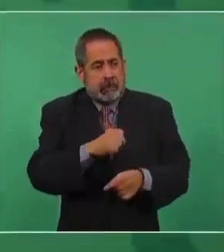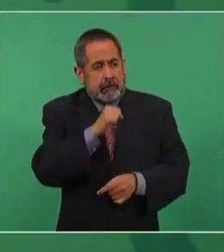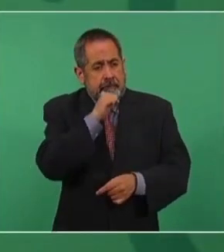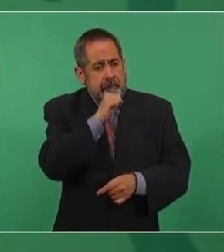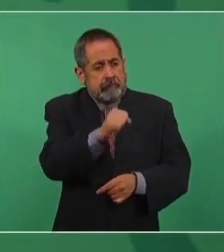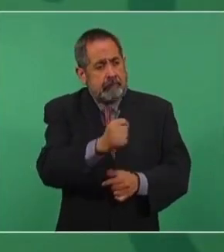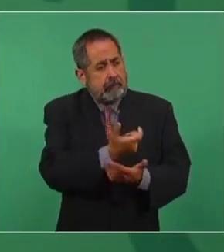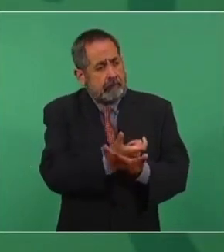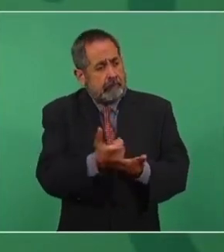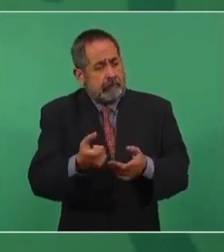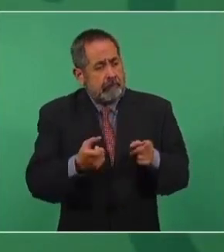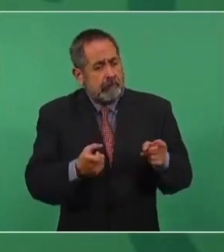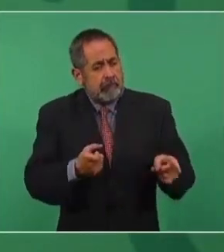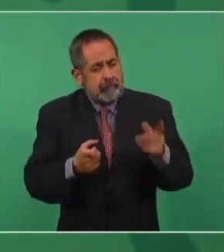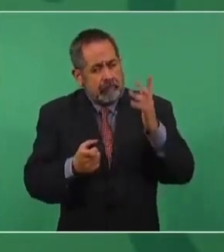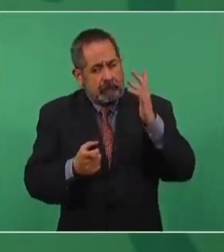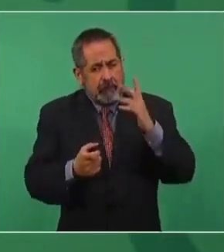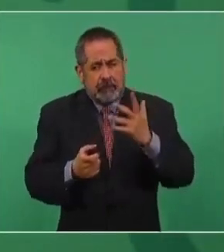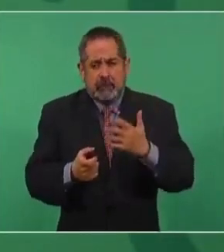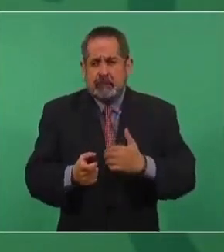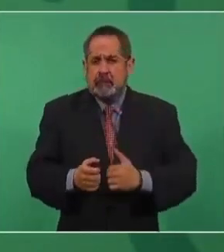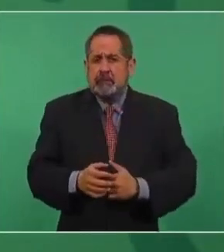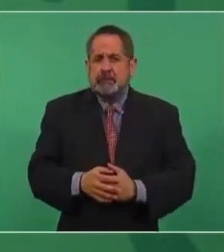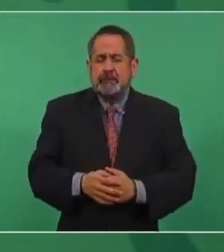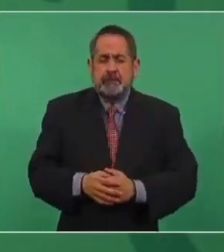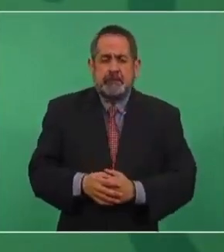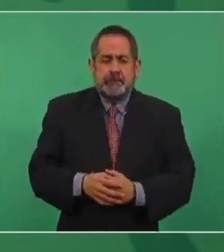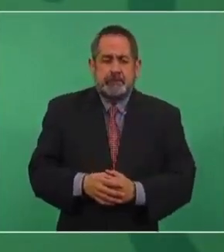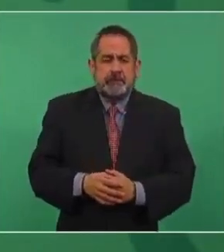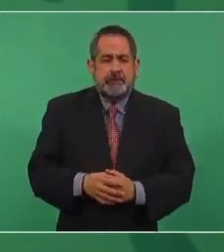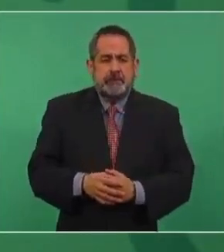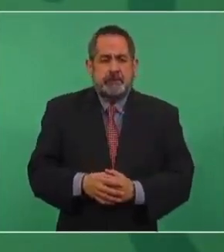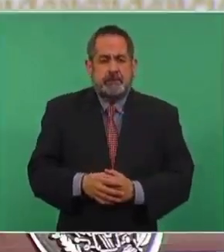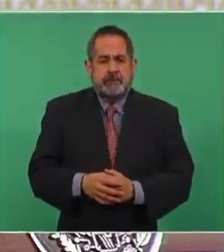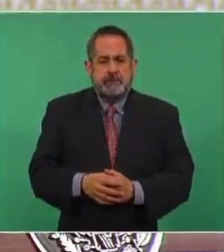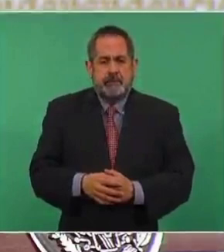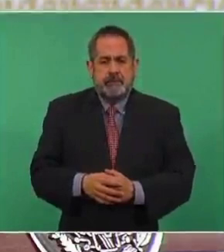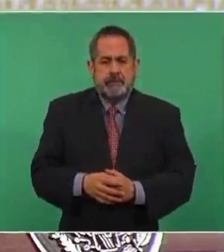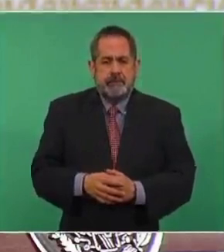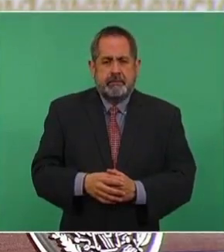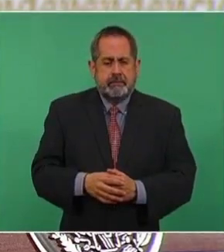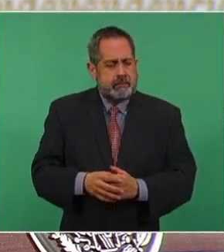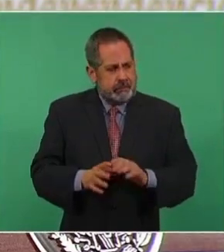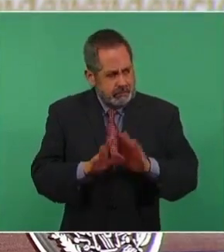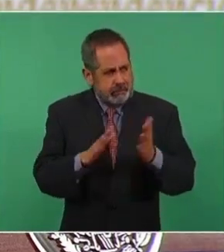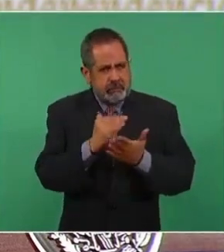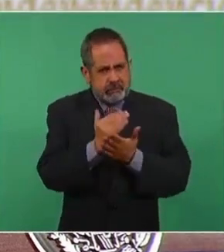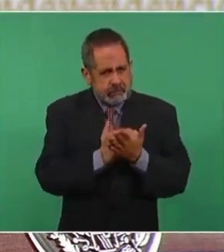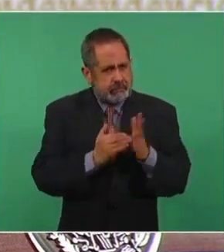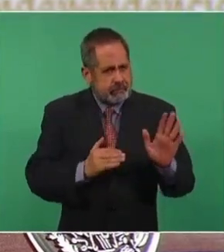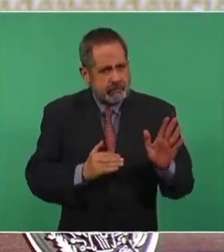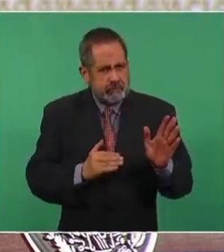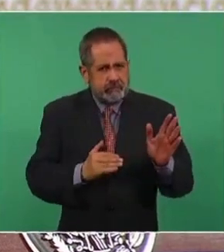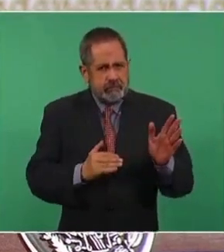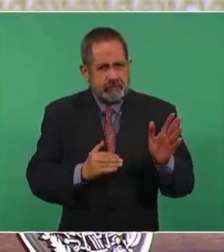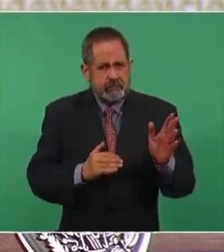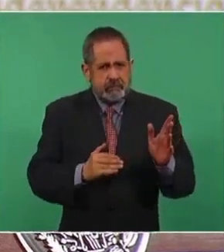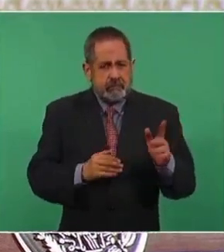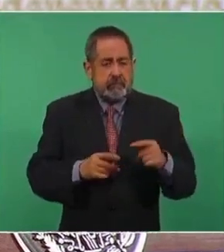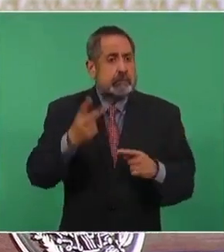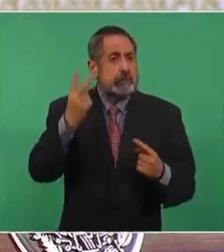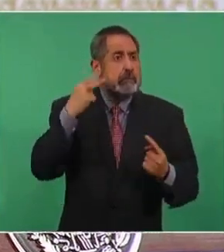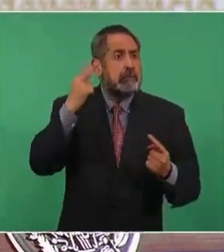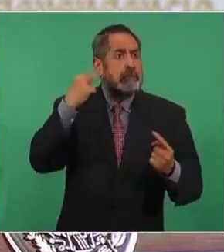que ya le bajen a los viáticos,